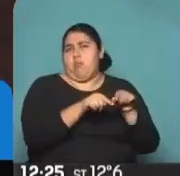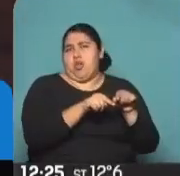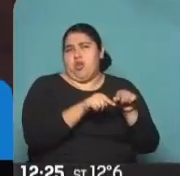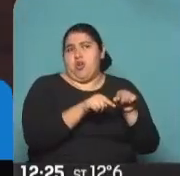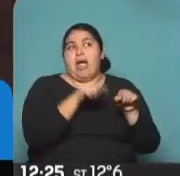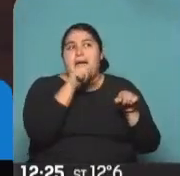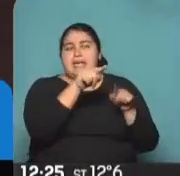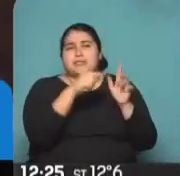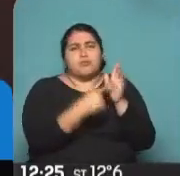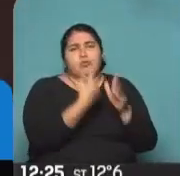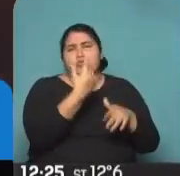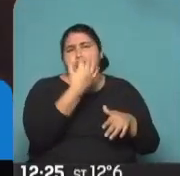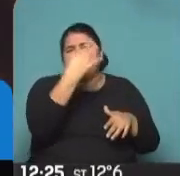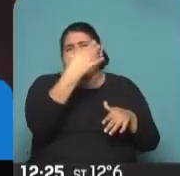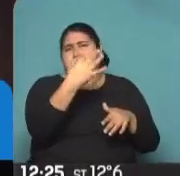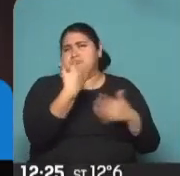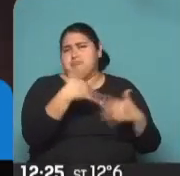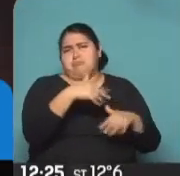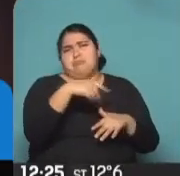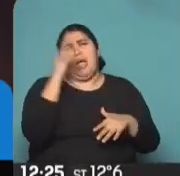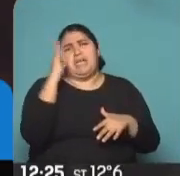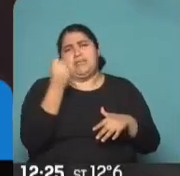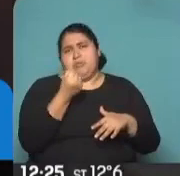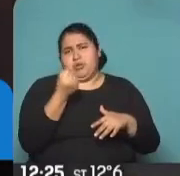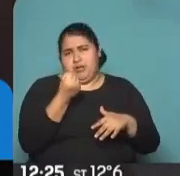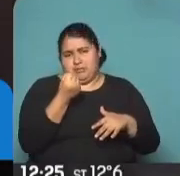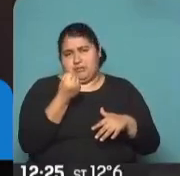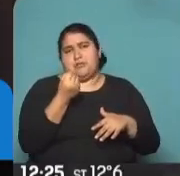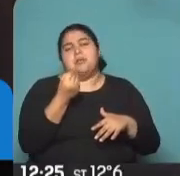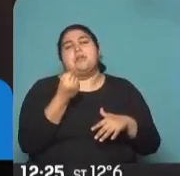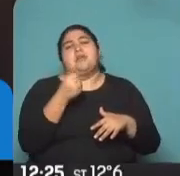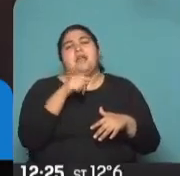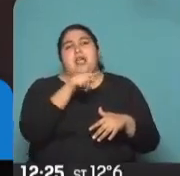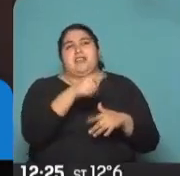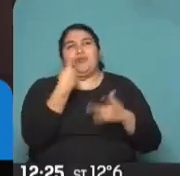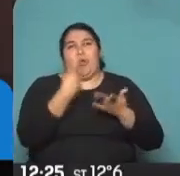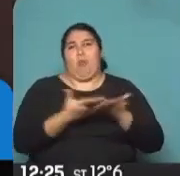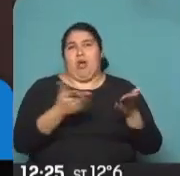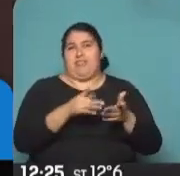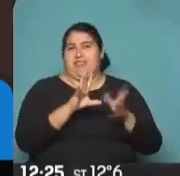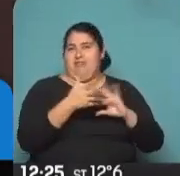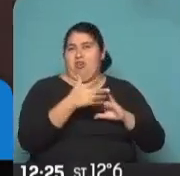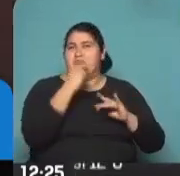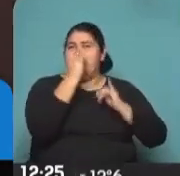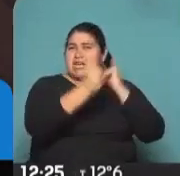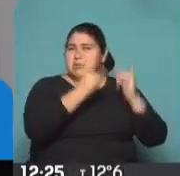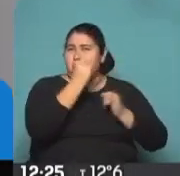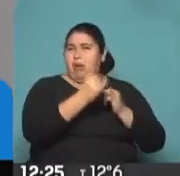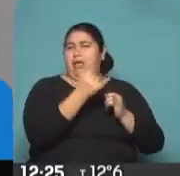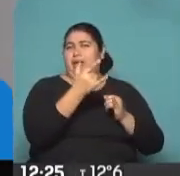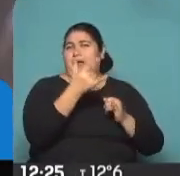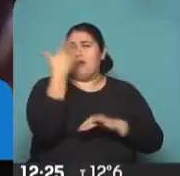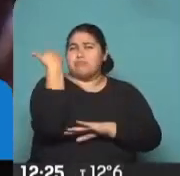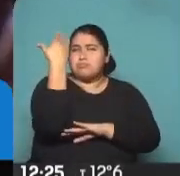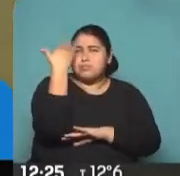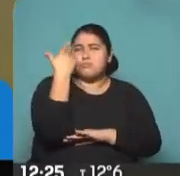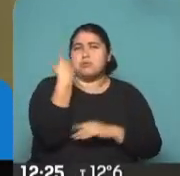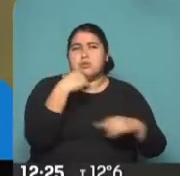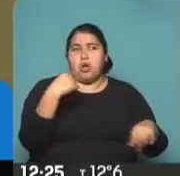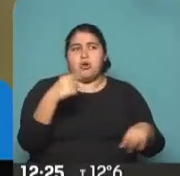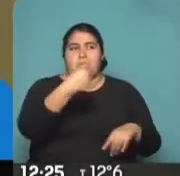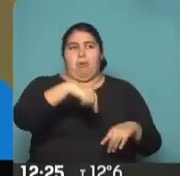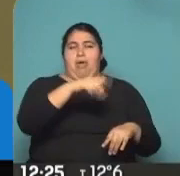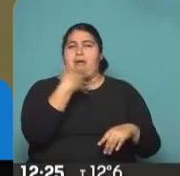central, y eso se nota en su discurso de anoche, cuando dice, bueno, la comprensión.